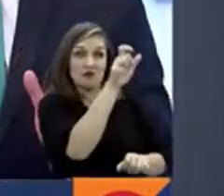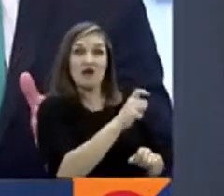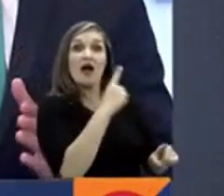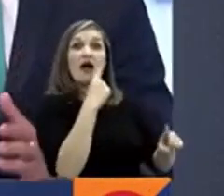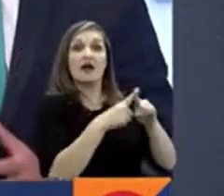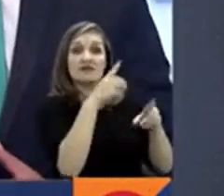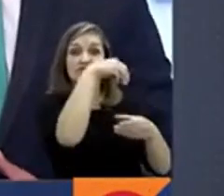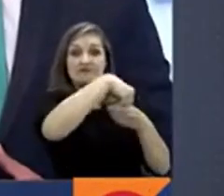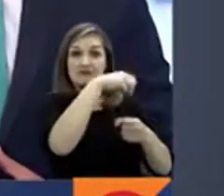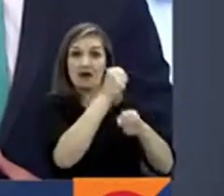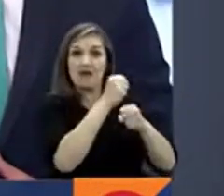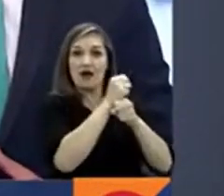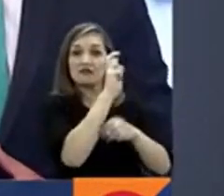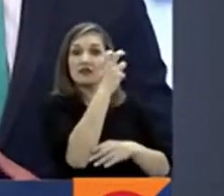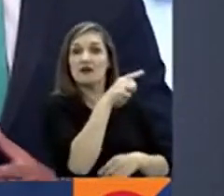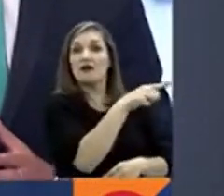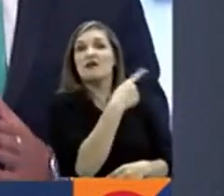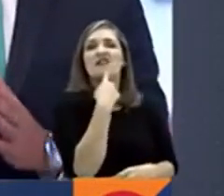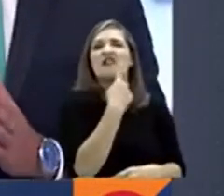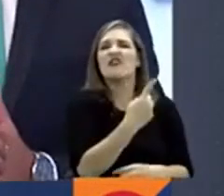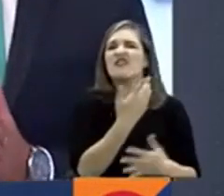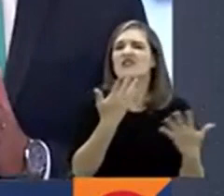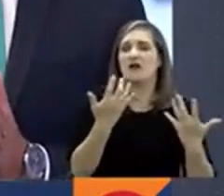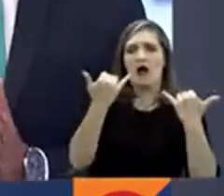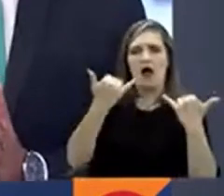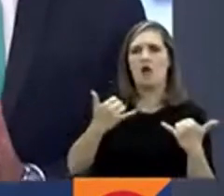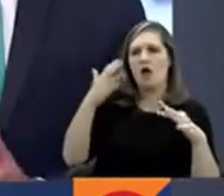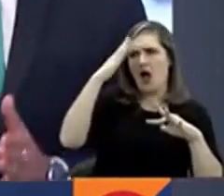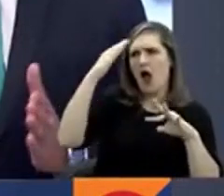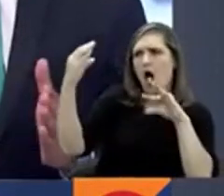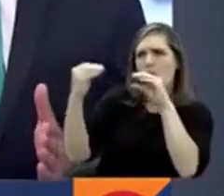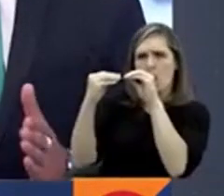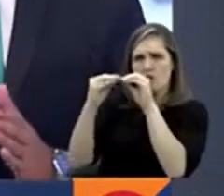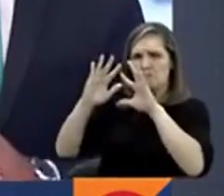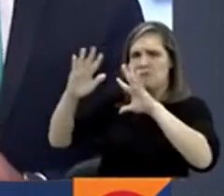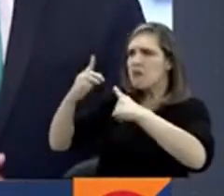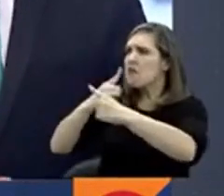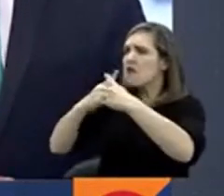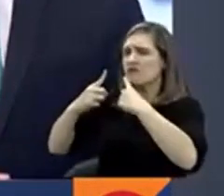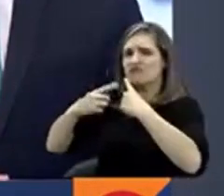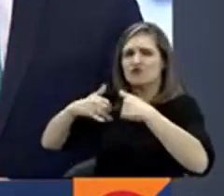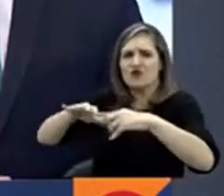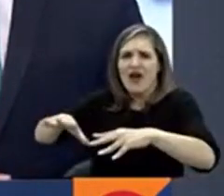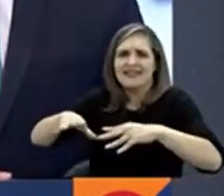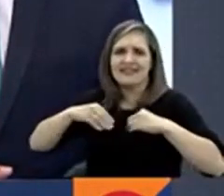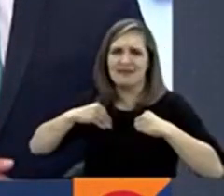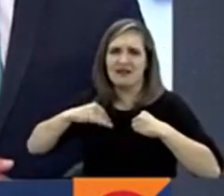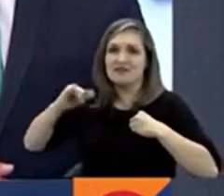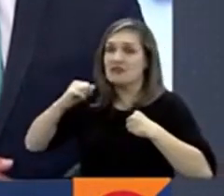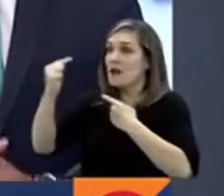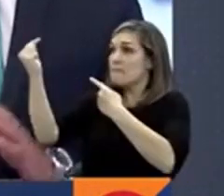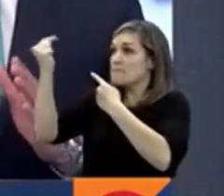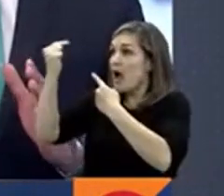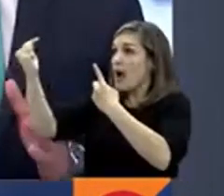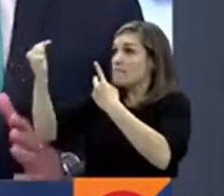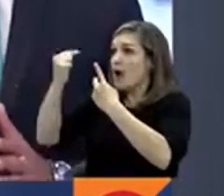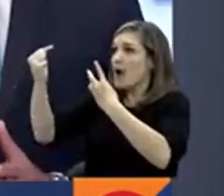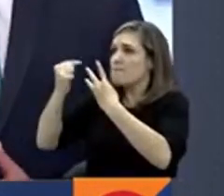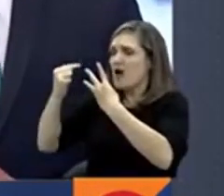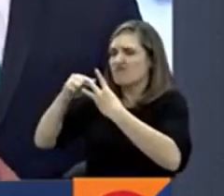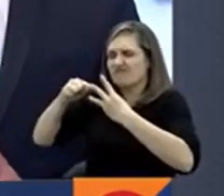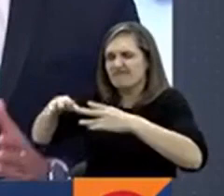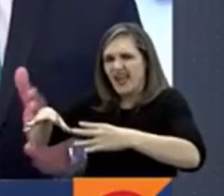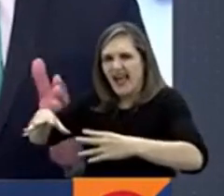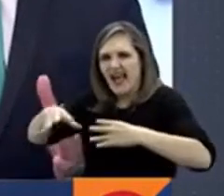señaló que llegará a un acuerdo precisamente con el ente acusador aceptando los tres delitos que la Fiscalía le imputó. Entre